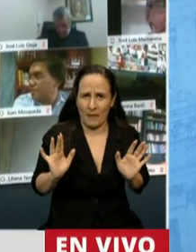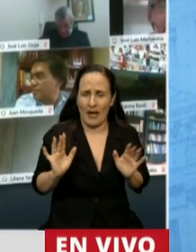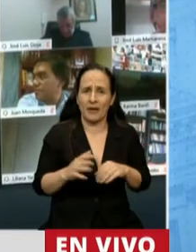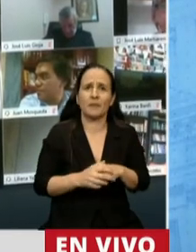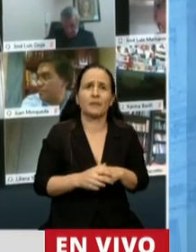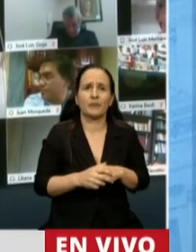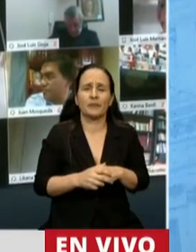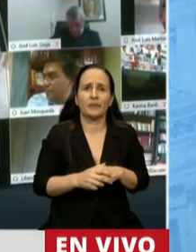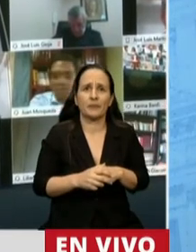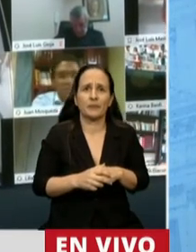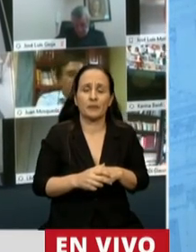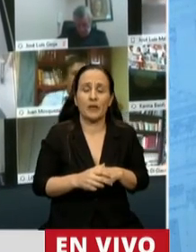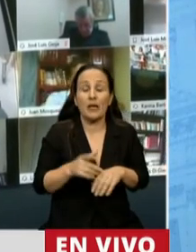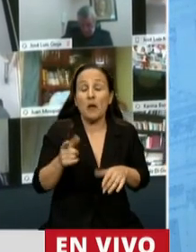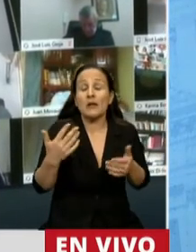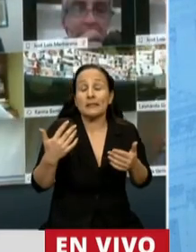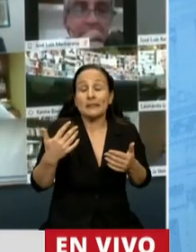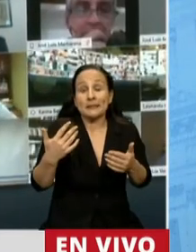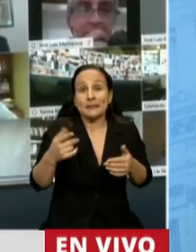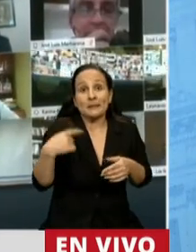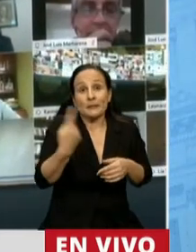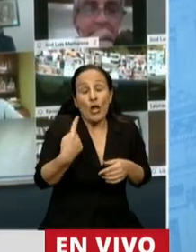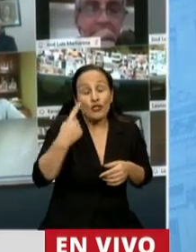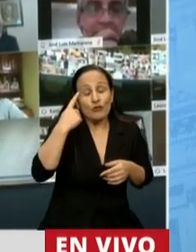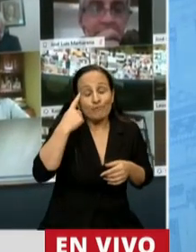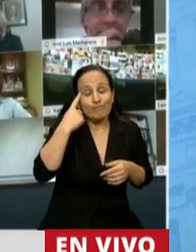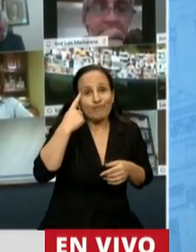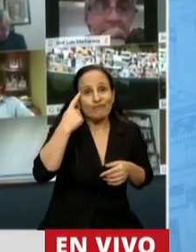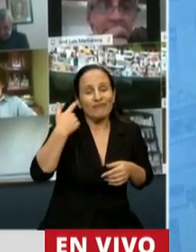Seguramente debiéramos en el futuro